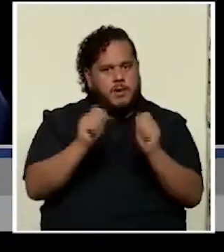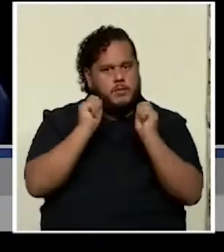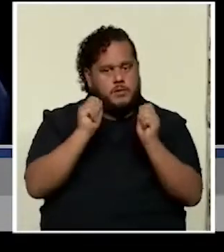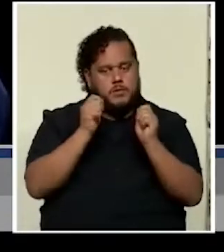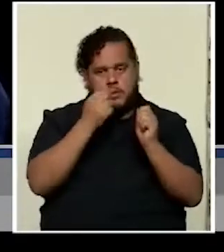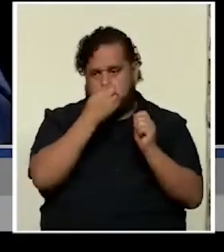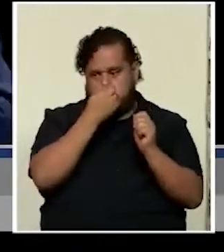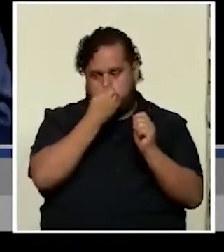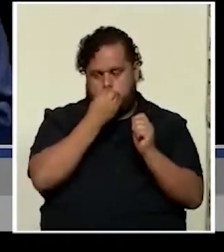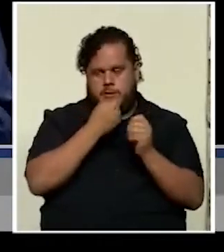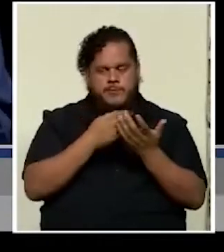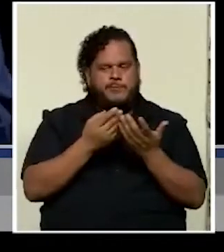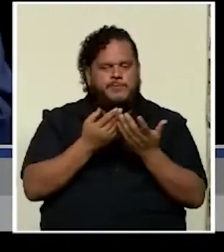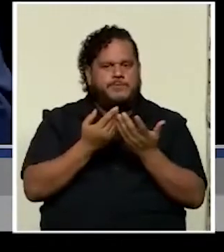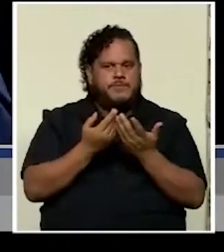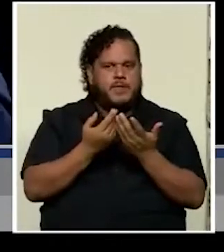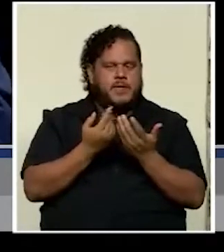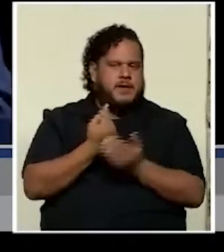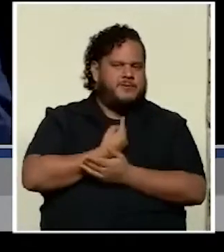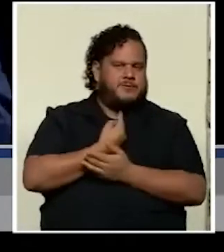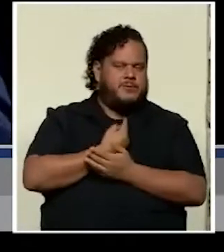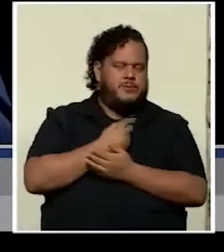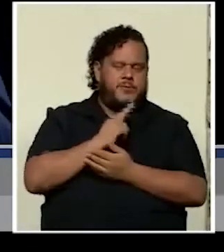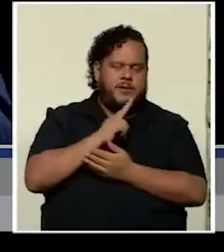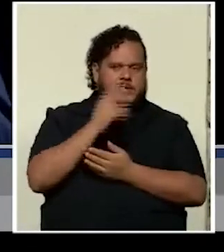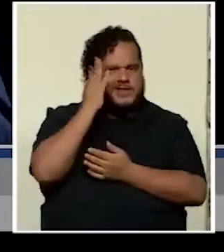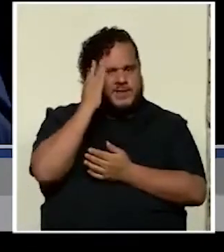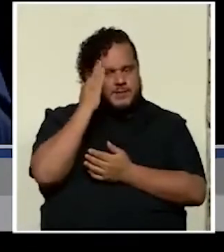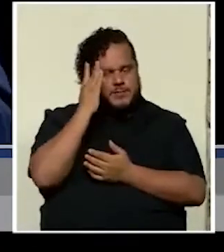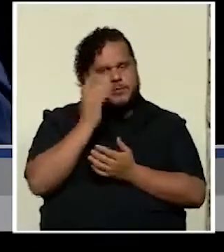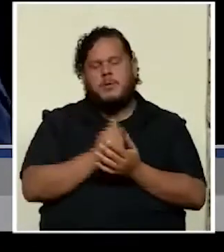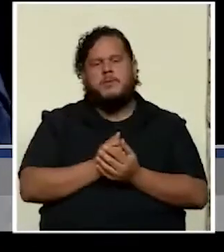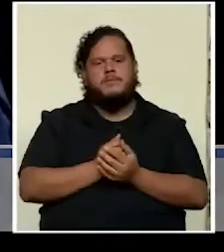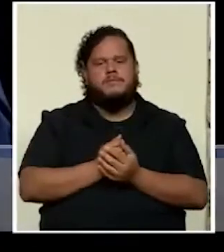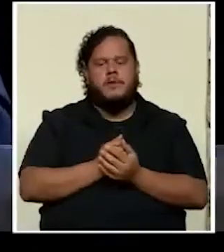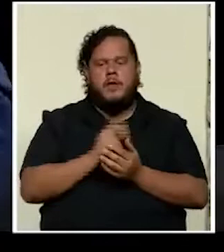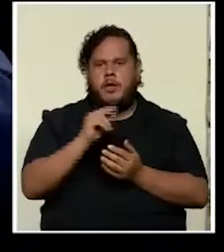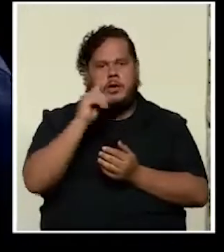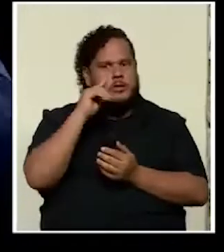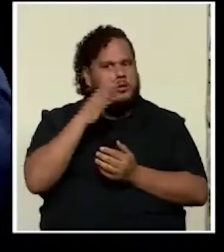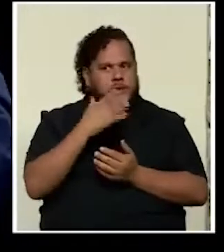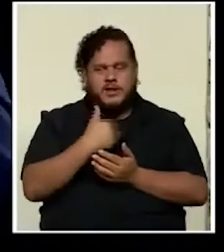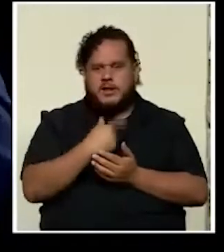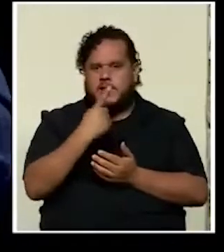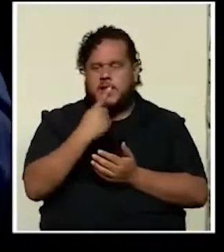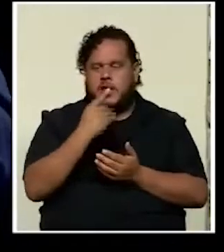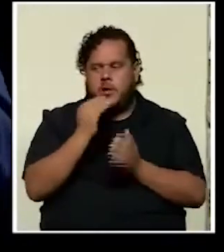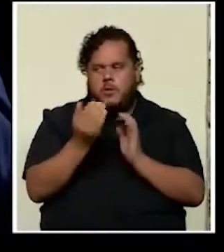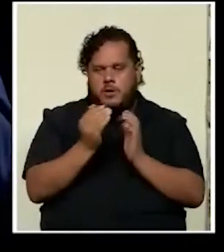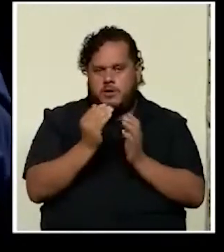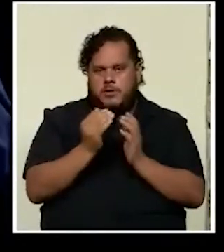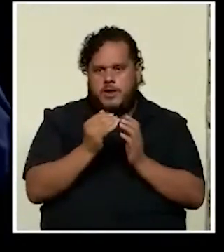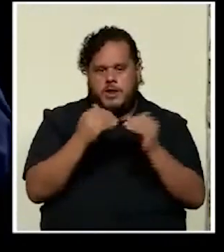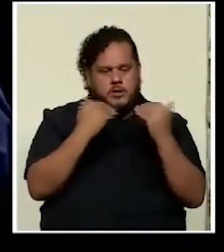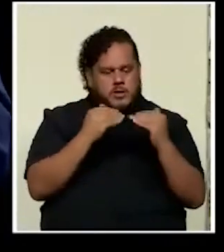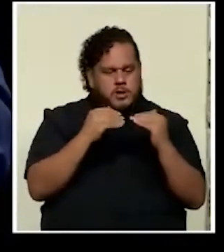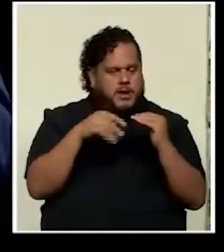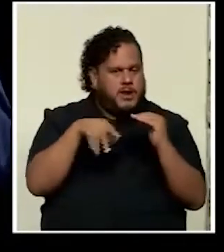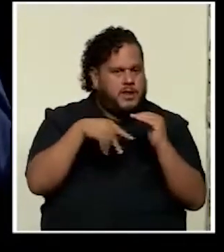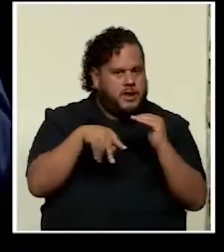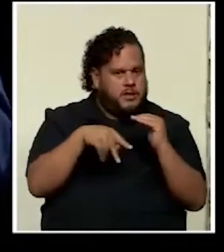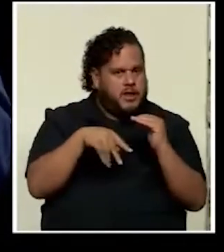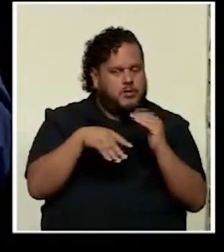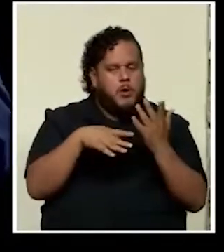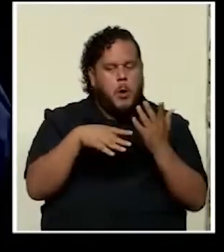lo deja a uno realmente preocupado no parece haber una concordancia entre los niveles de riesgo